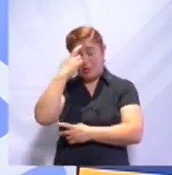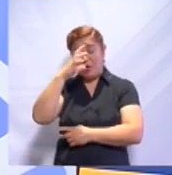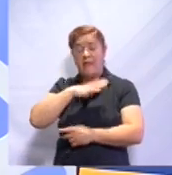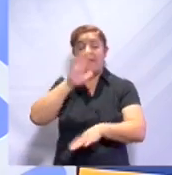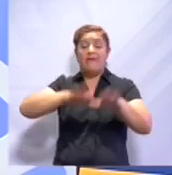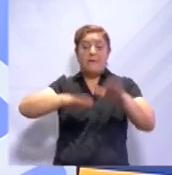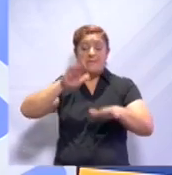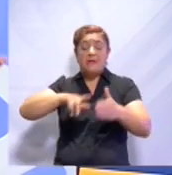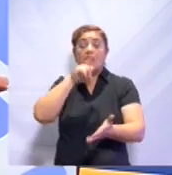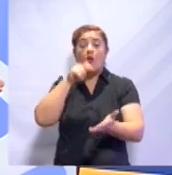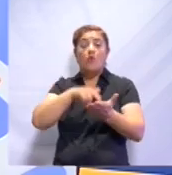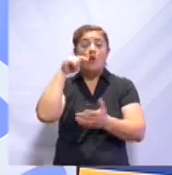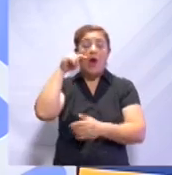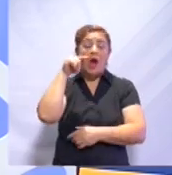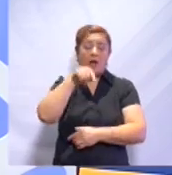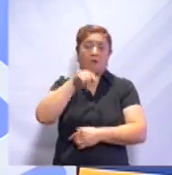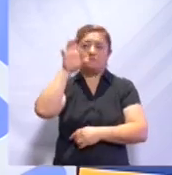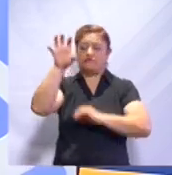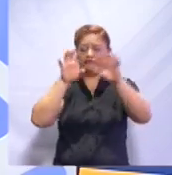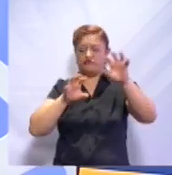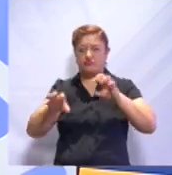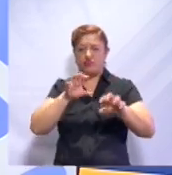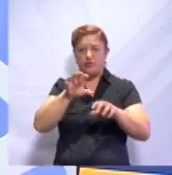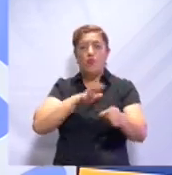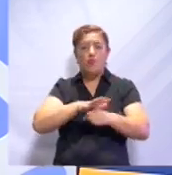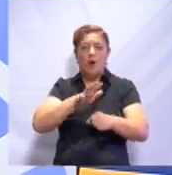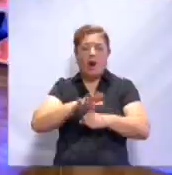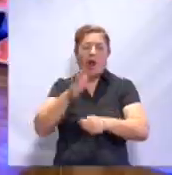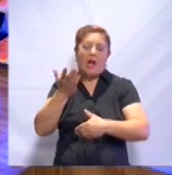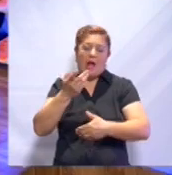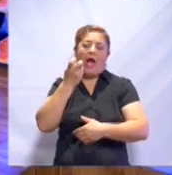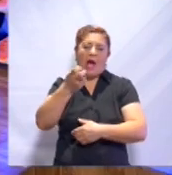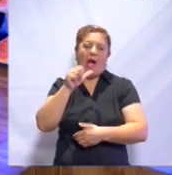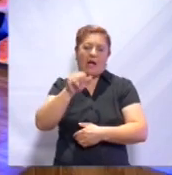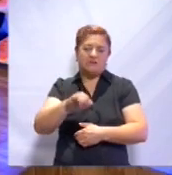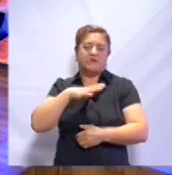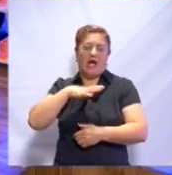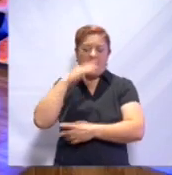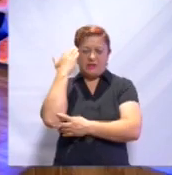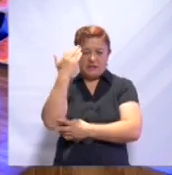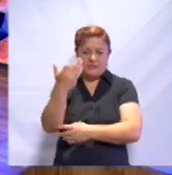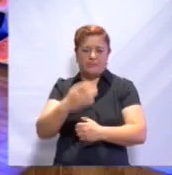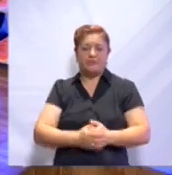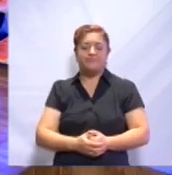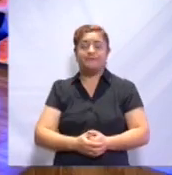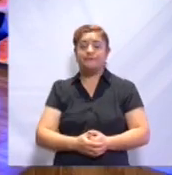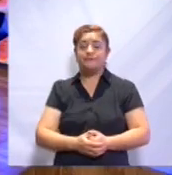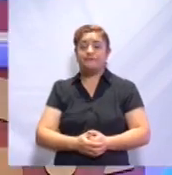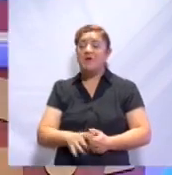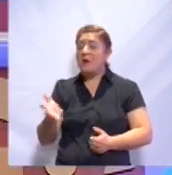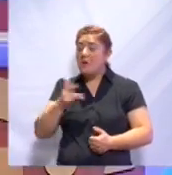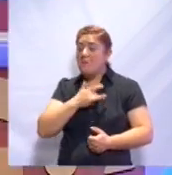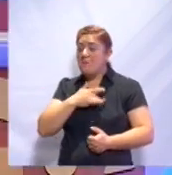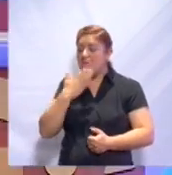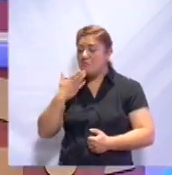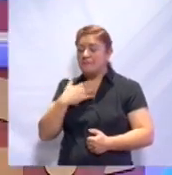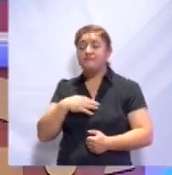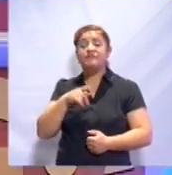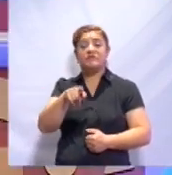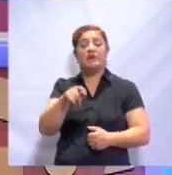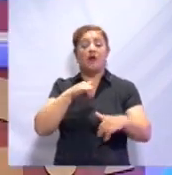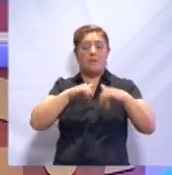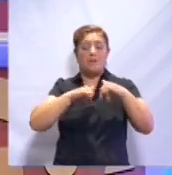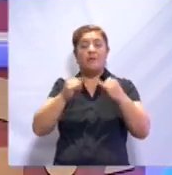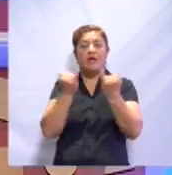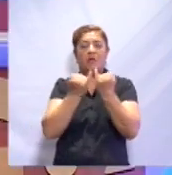ubicación geográfica del continente que queramos representar. ¿Cómo ves, Nico? Excelente, pero fíjate que también encontramos dentro de los mapas